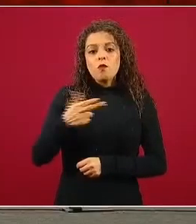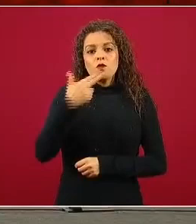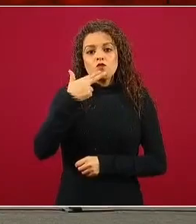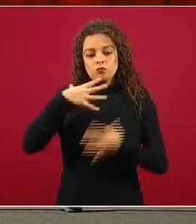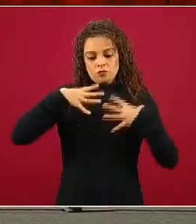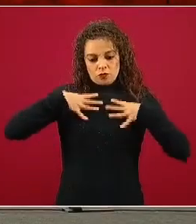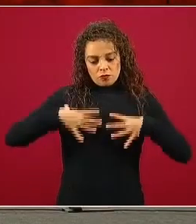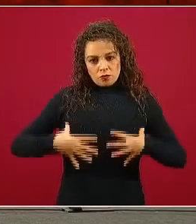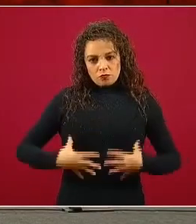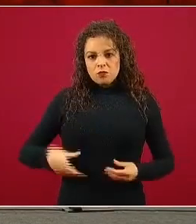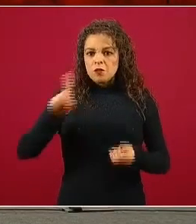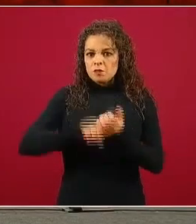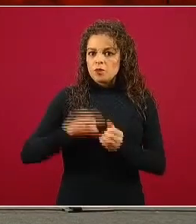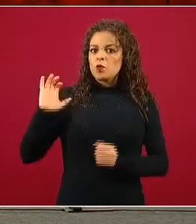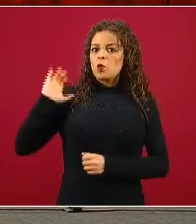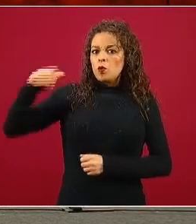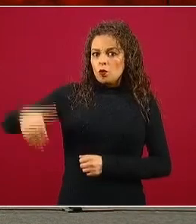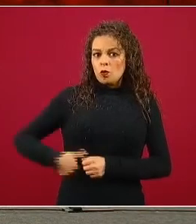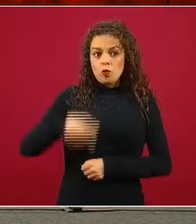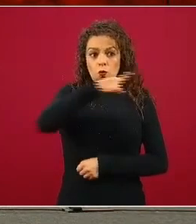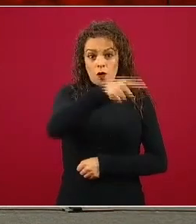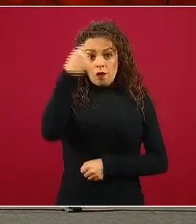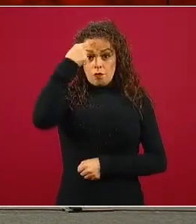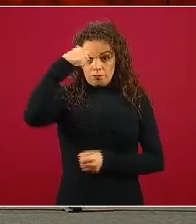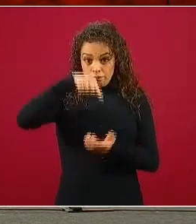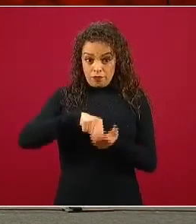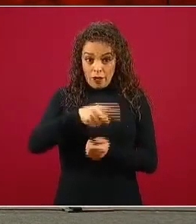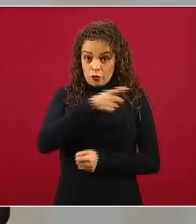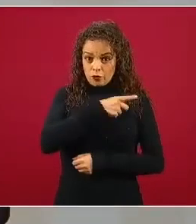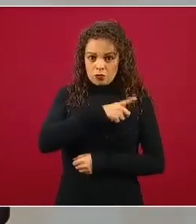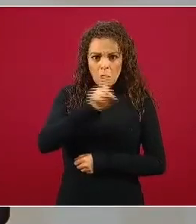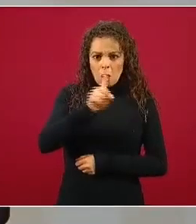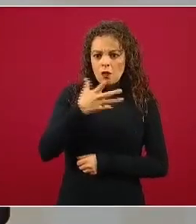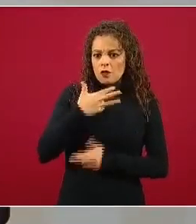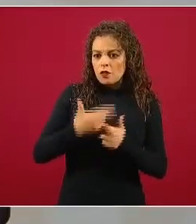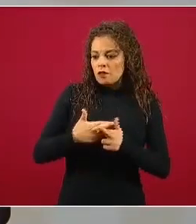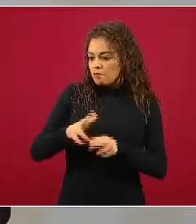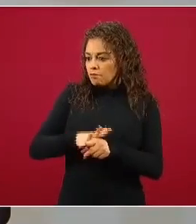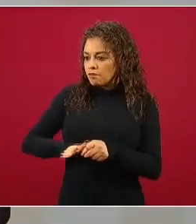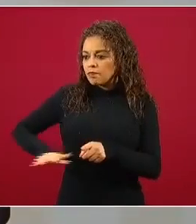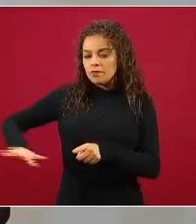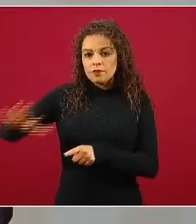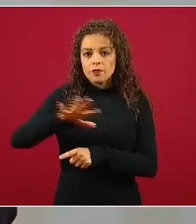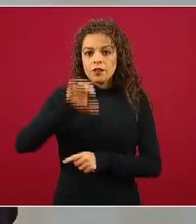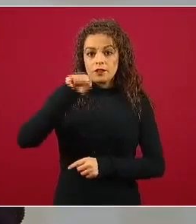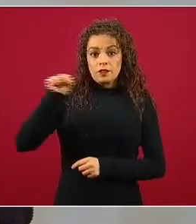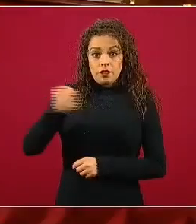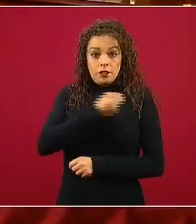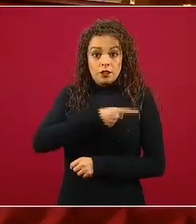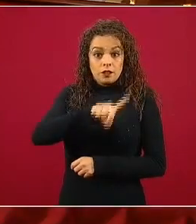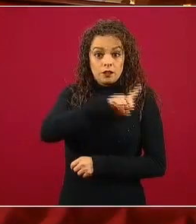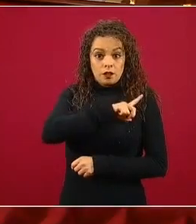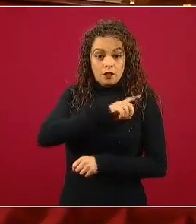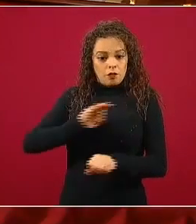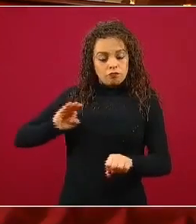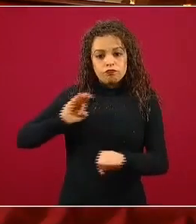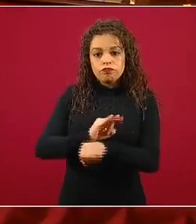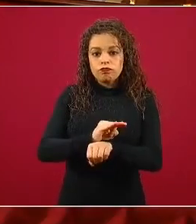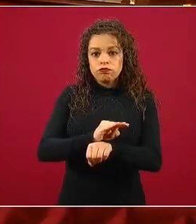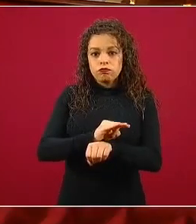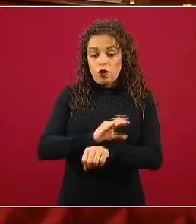cada uno de los que estamos en esta mesa, pero toda la Secretaría de Salud les respalda como amigos y les respalda como colegas.